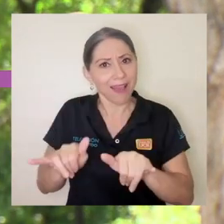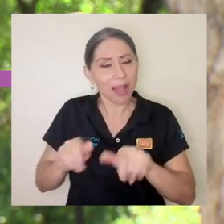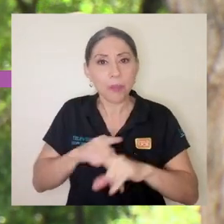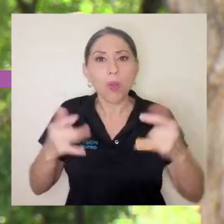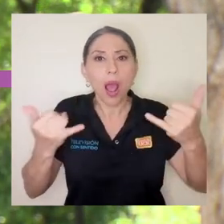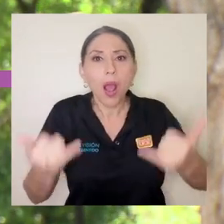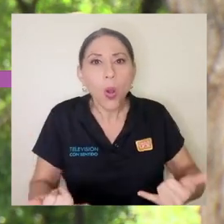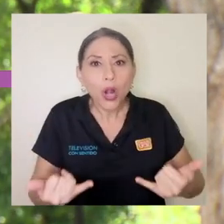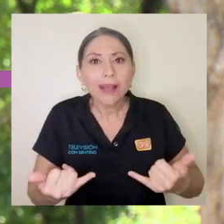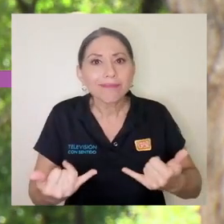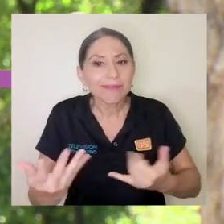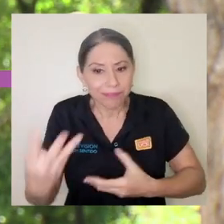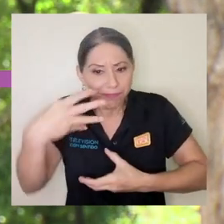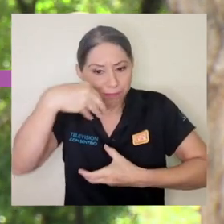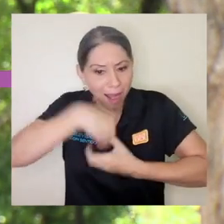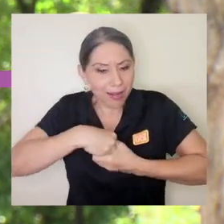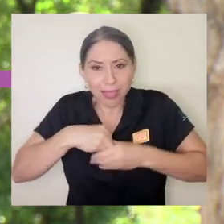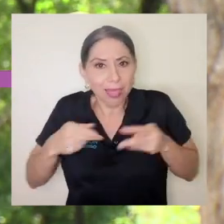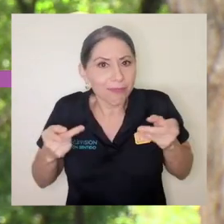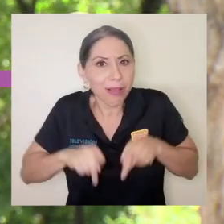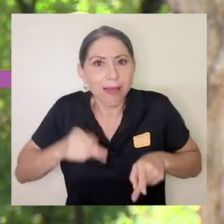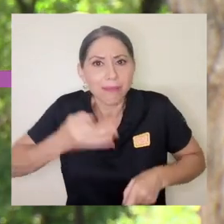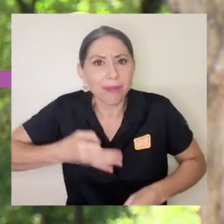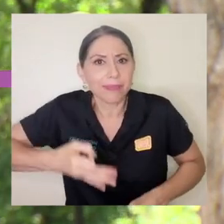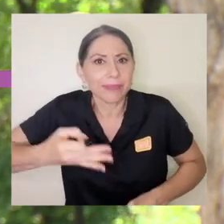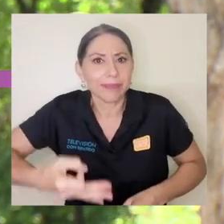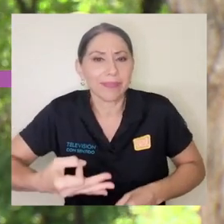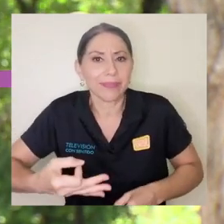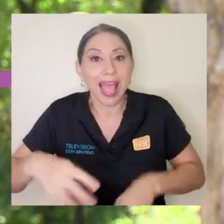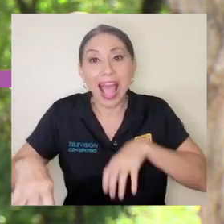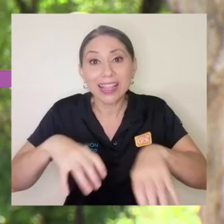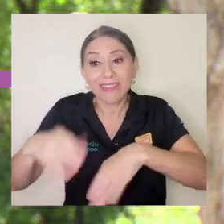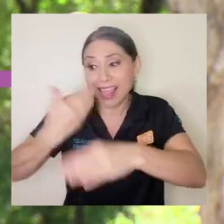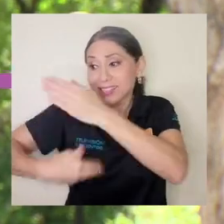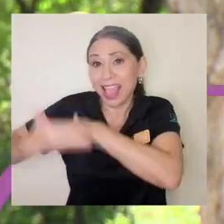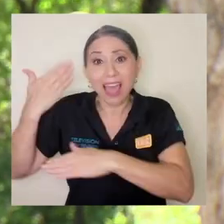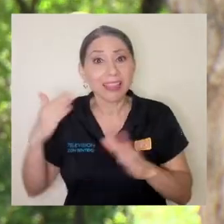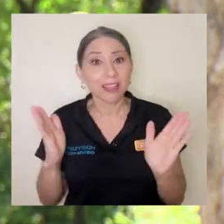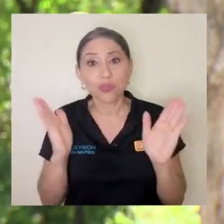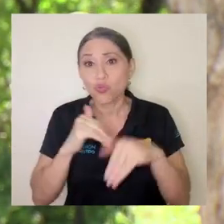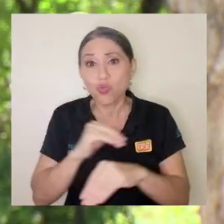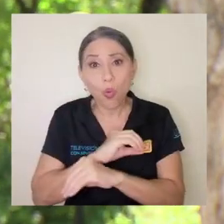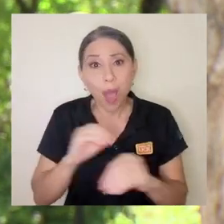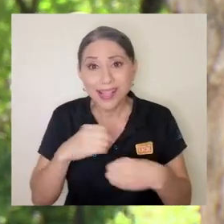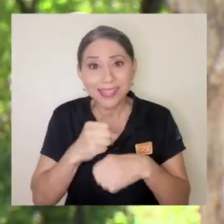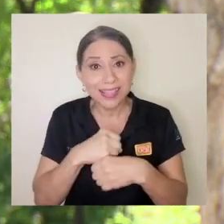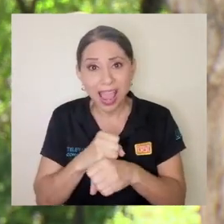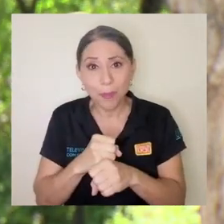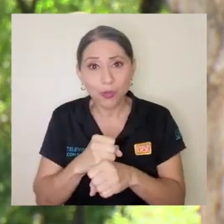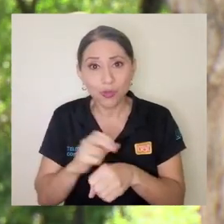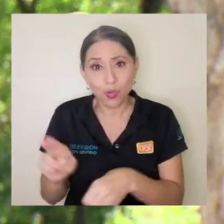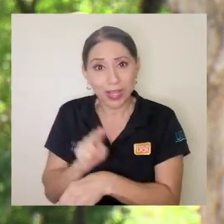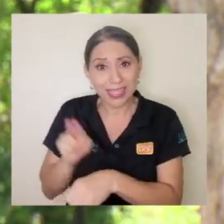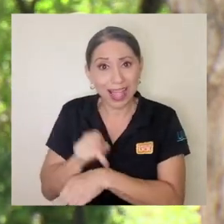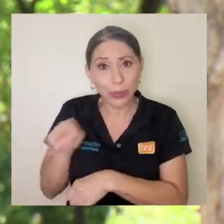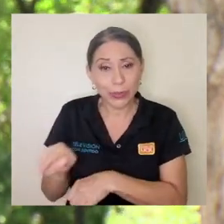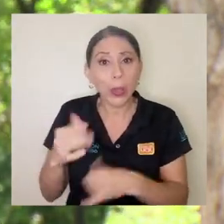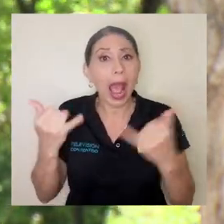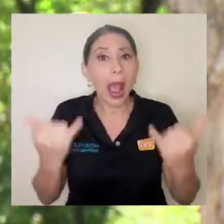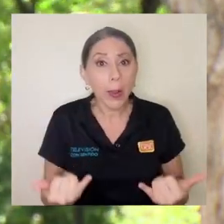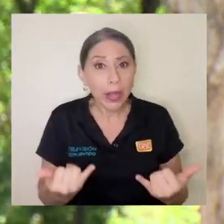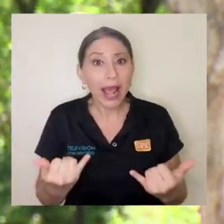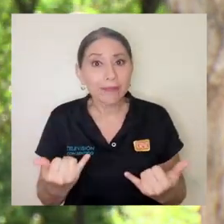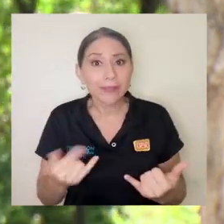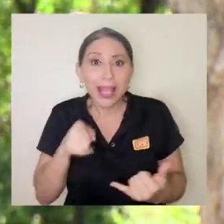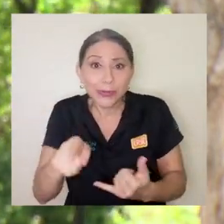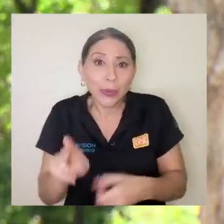cotidianidad y actividades que no hacíamos antes utilizando esas herramientas, ahora es la manera que tenemos para hacerlo.